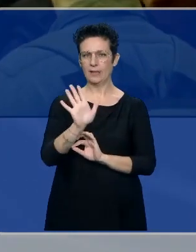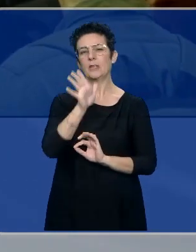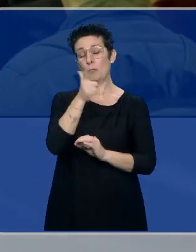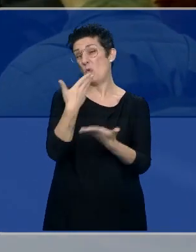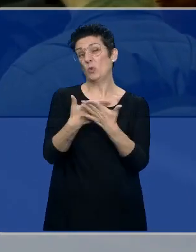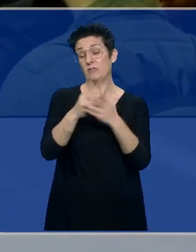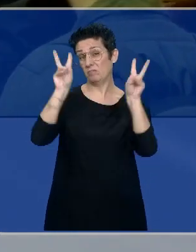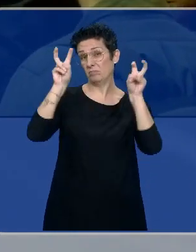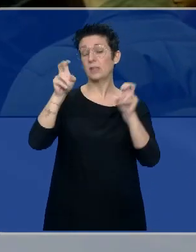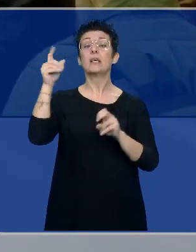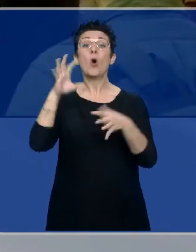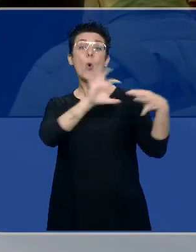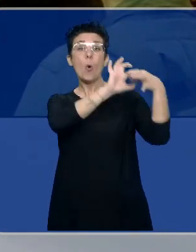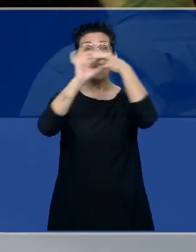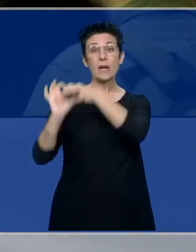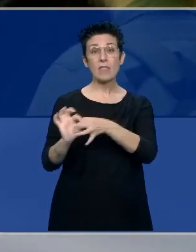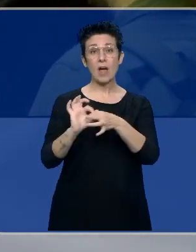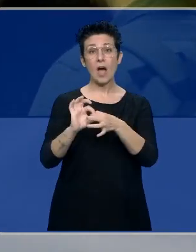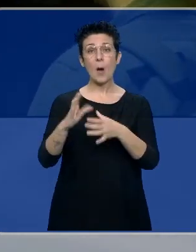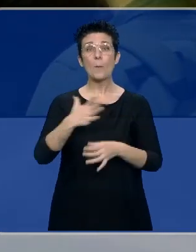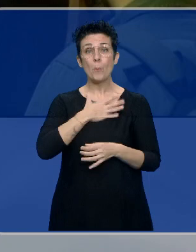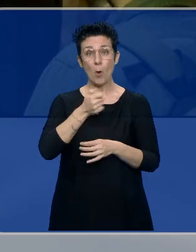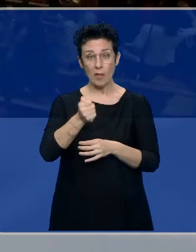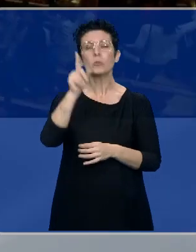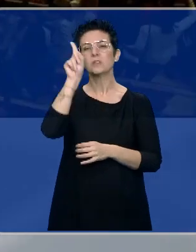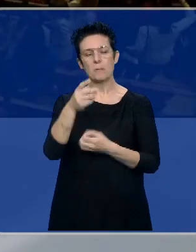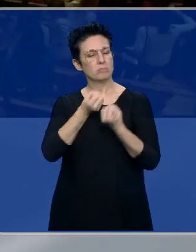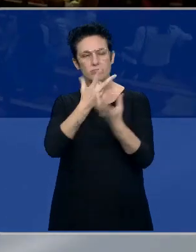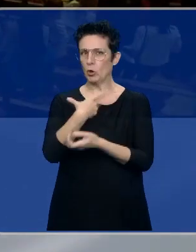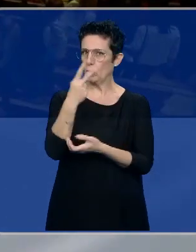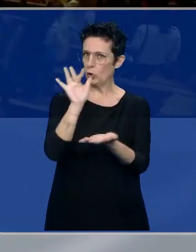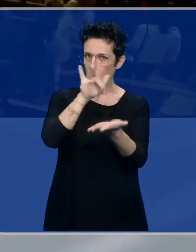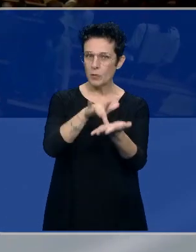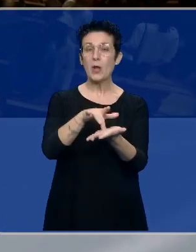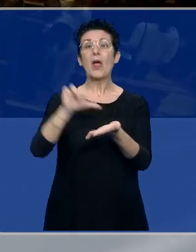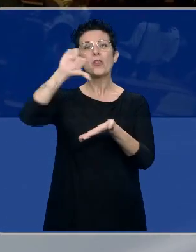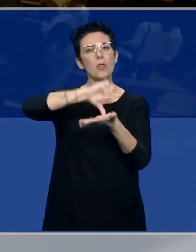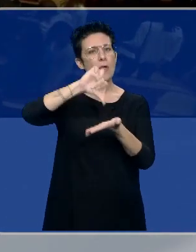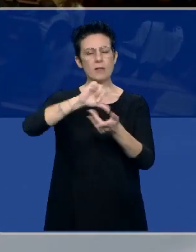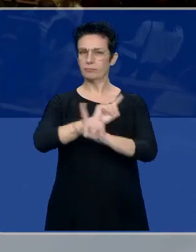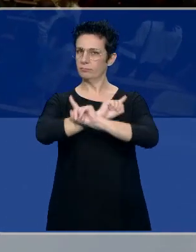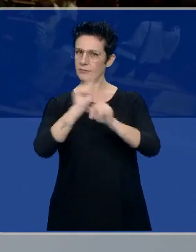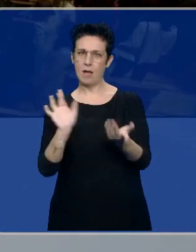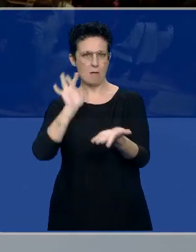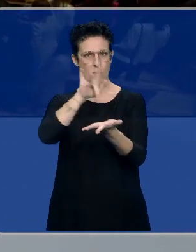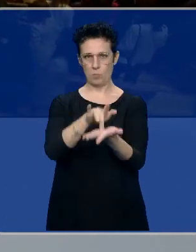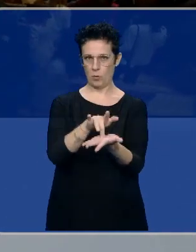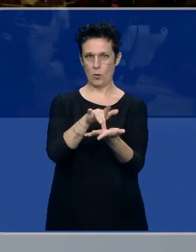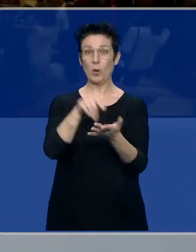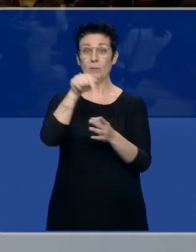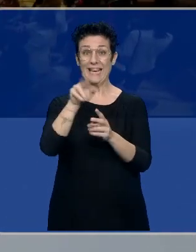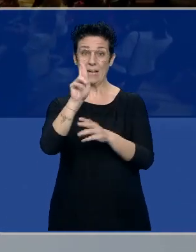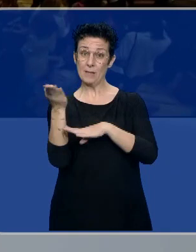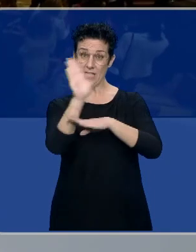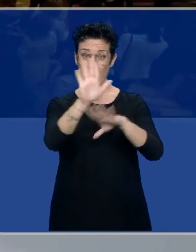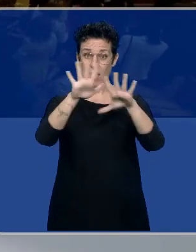Unidas Podemos, para tampoco asistir y Ciudadanos tampoco. Tendrá a ningún representante hoy aquí en este auditorio Miguel de Libes en la